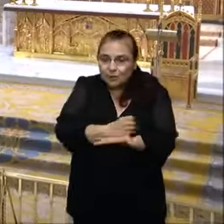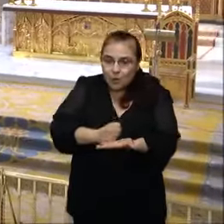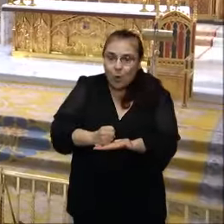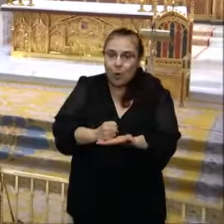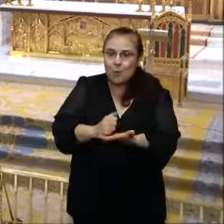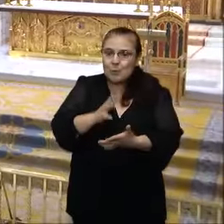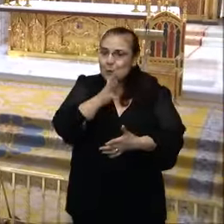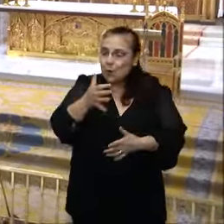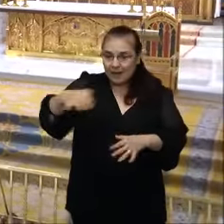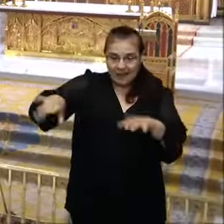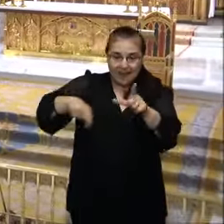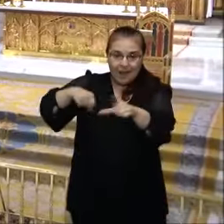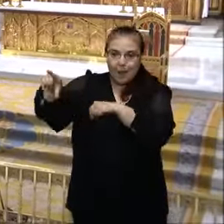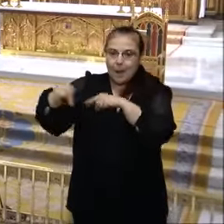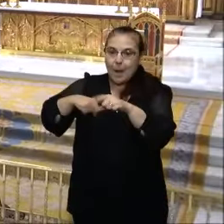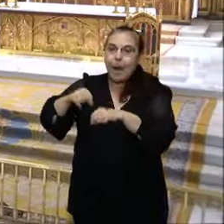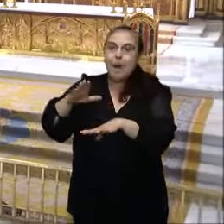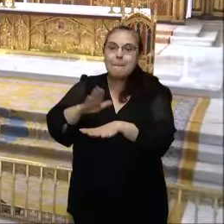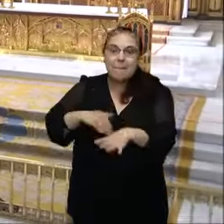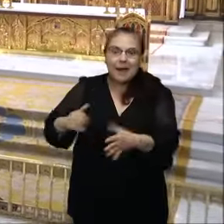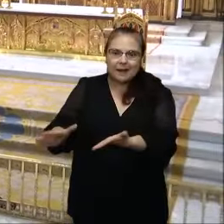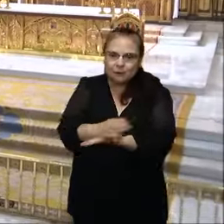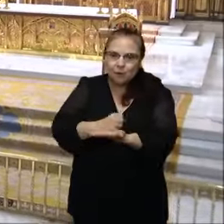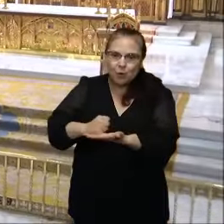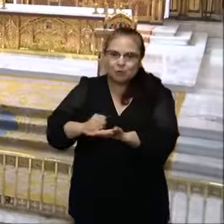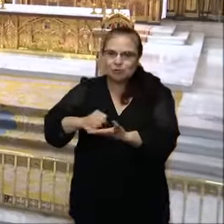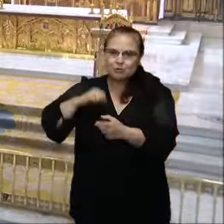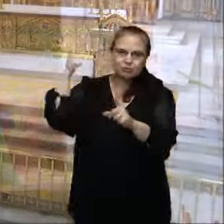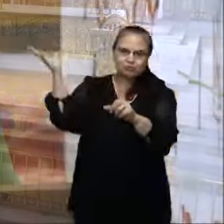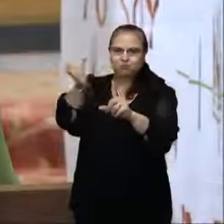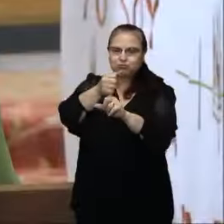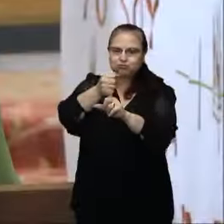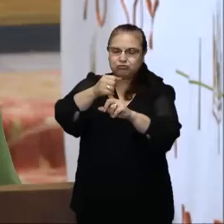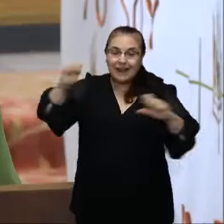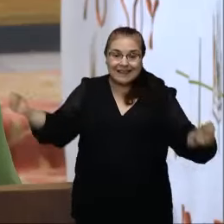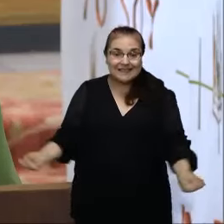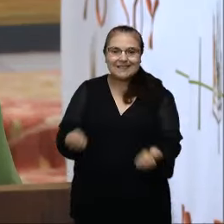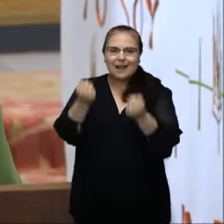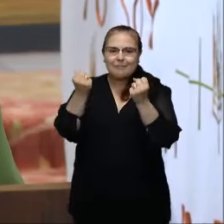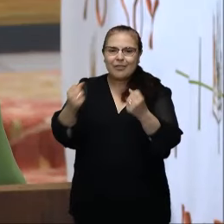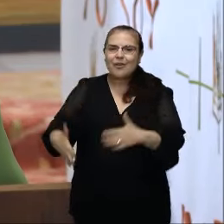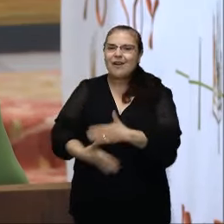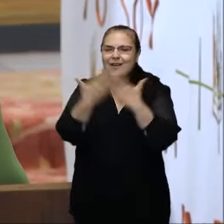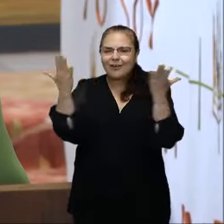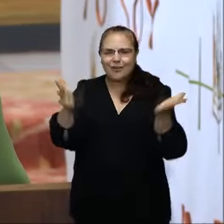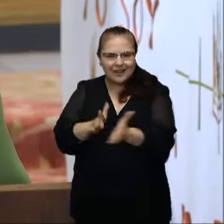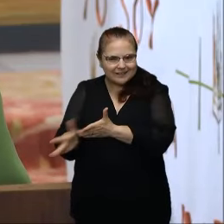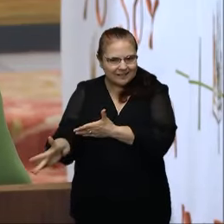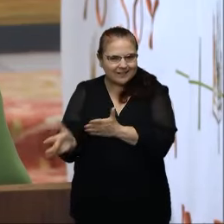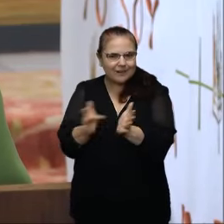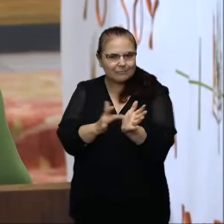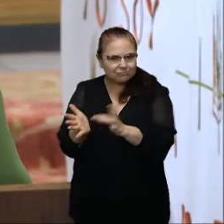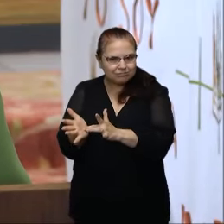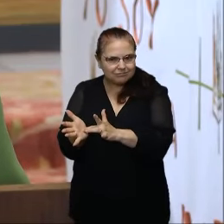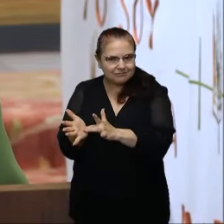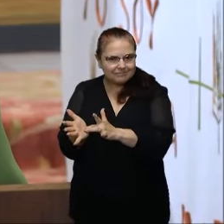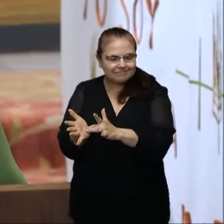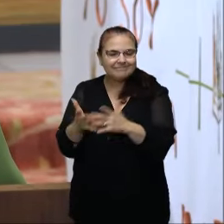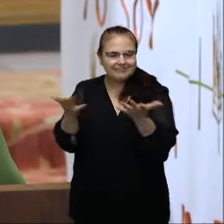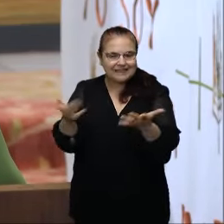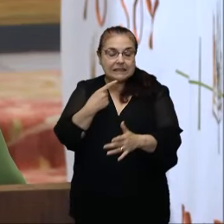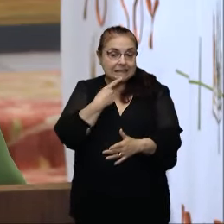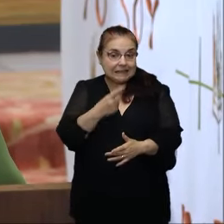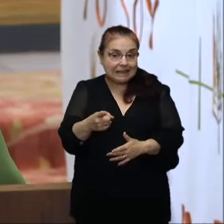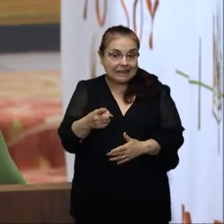para que todos ellos alcancen la salvación y la gloria eterna en Cristo Jesús. Y